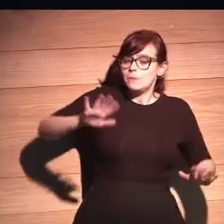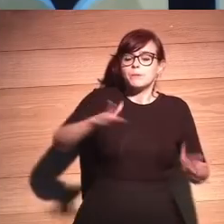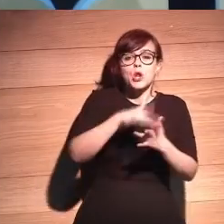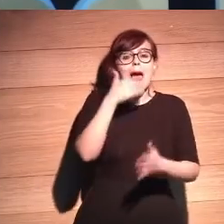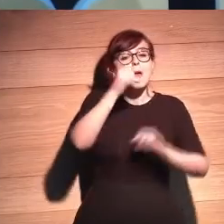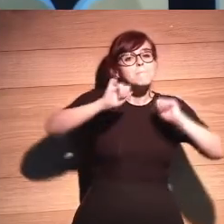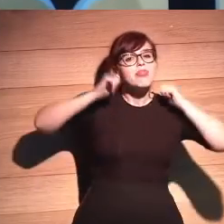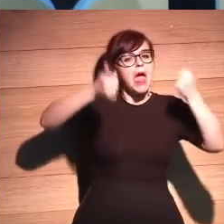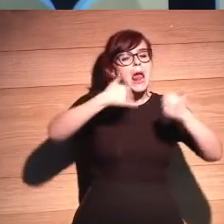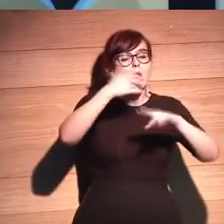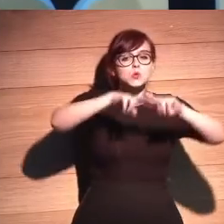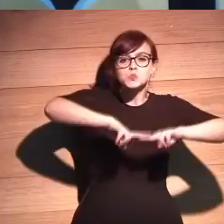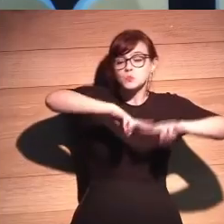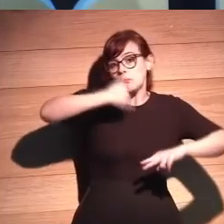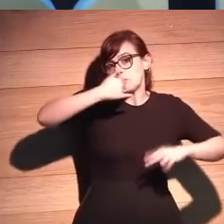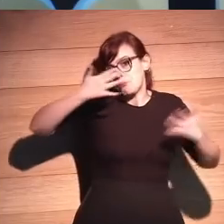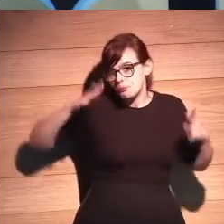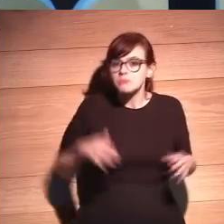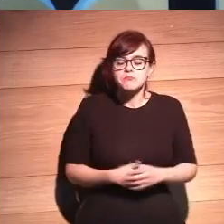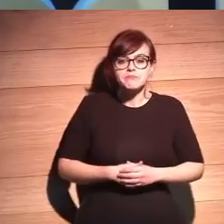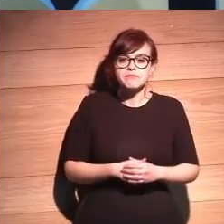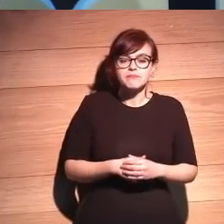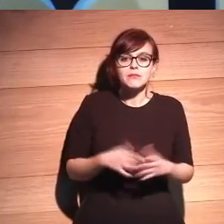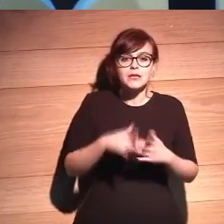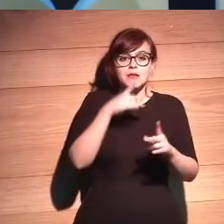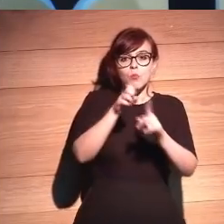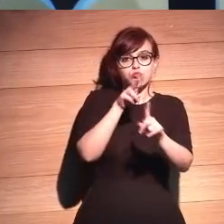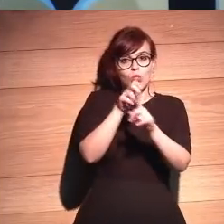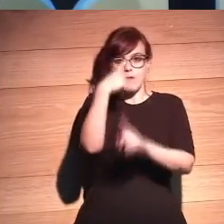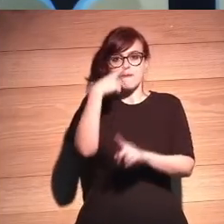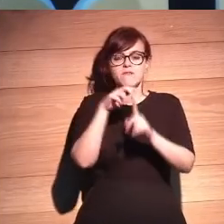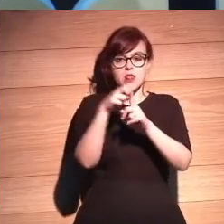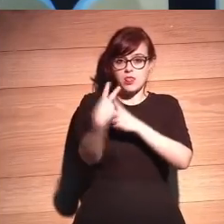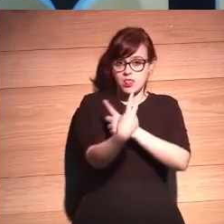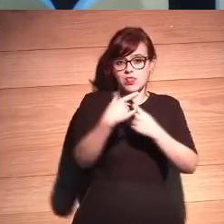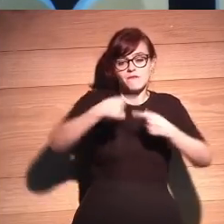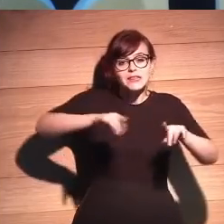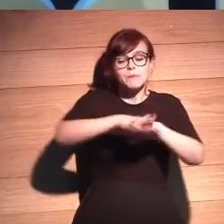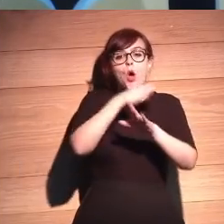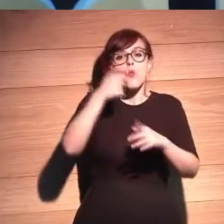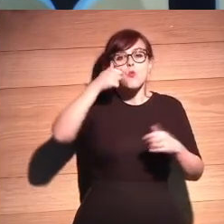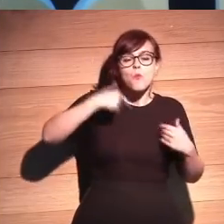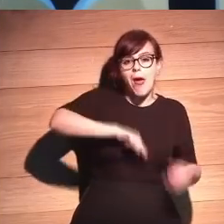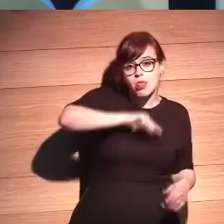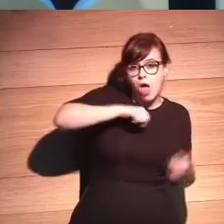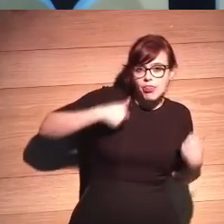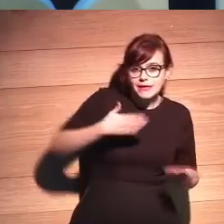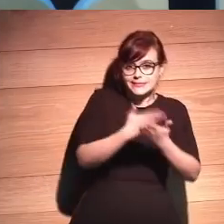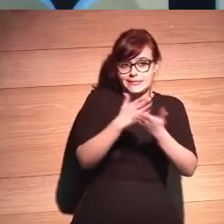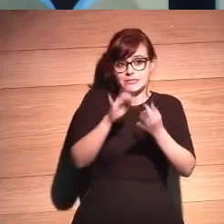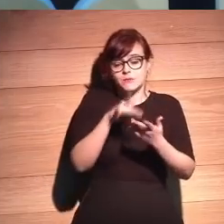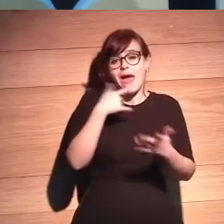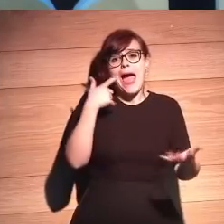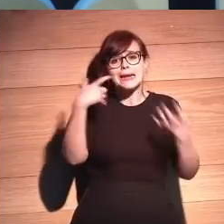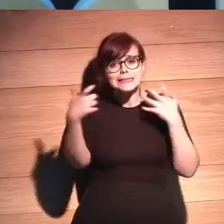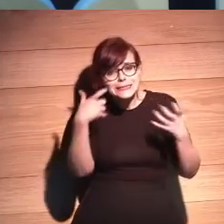pero iniciar esa exploración, ¿por qué no? ¿No? Y desde distintos perfiles, ¿verdad? Que vengan de las humanidades... Por favor,